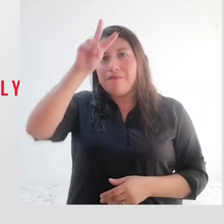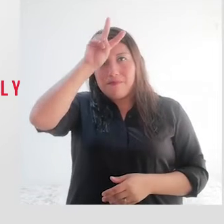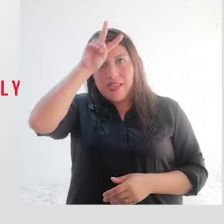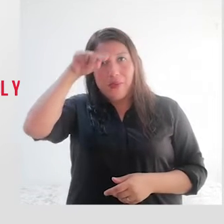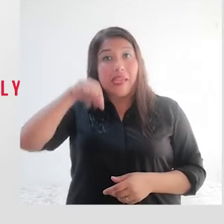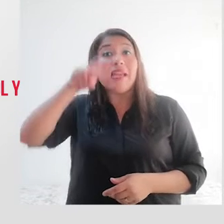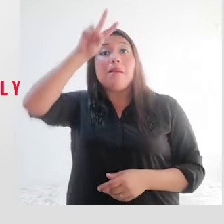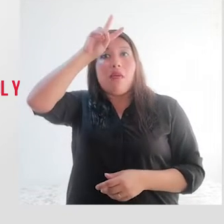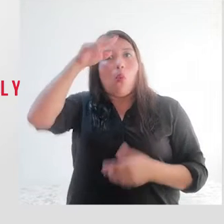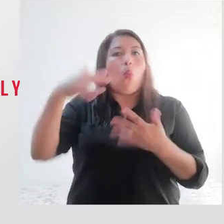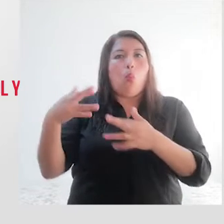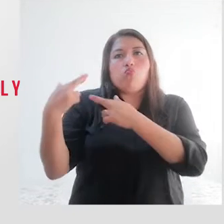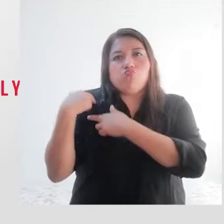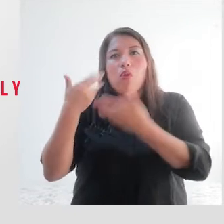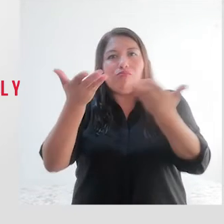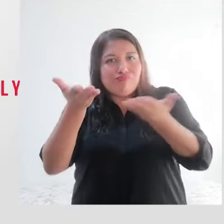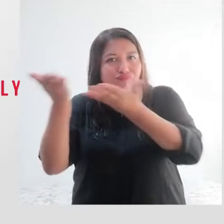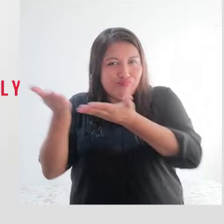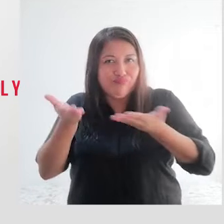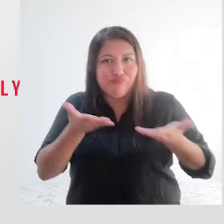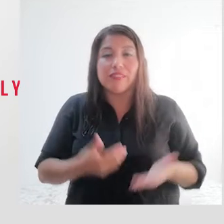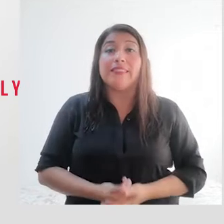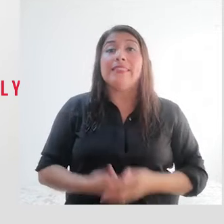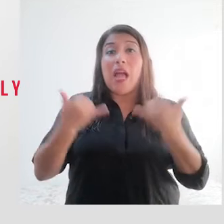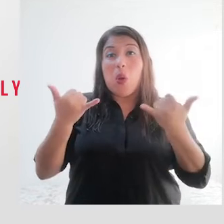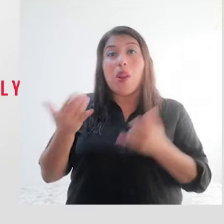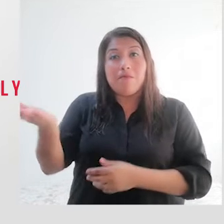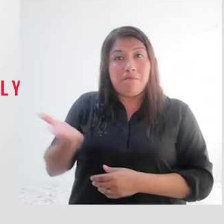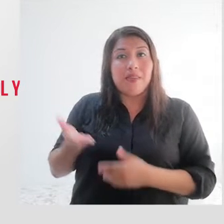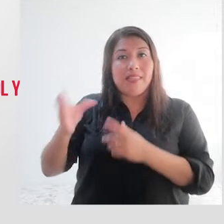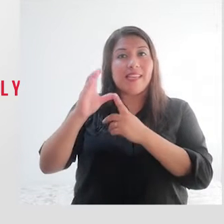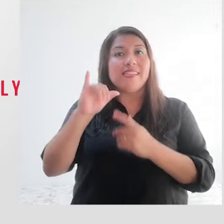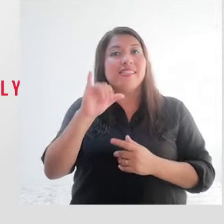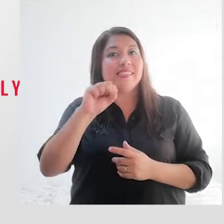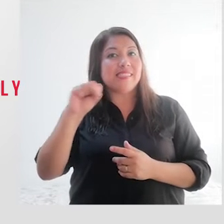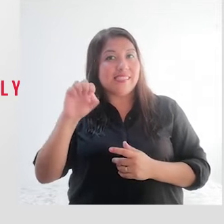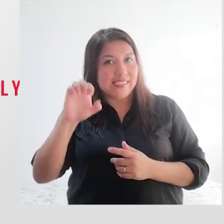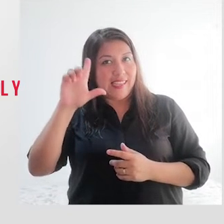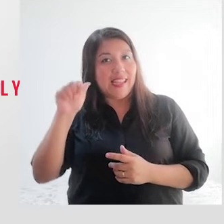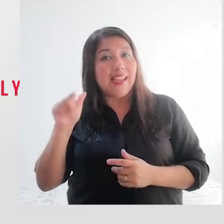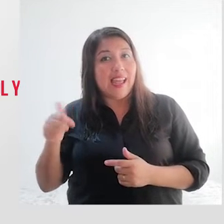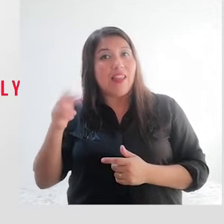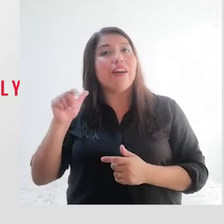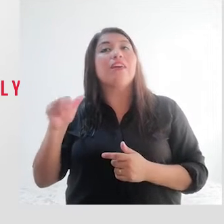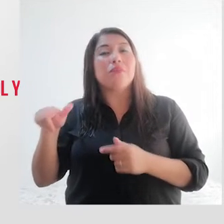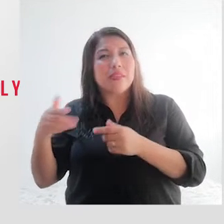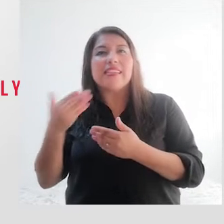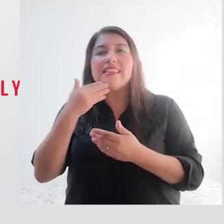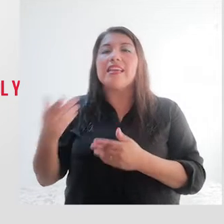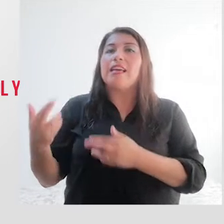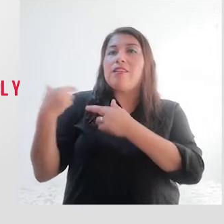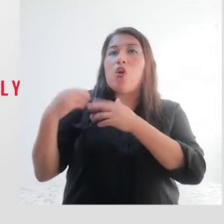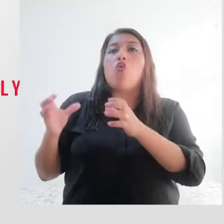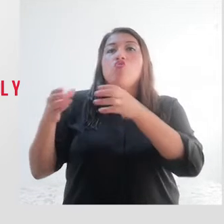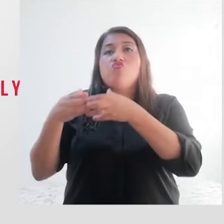Perú como el anfitrión. En ese sentido ya nos acompaña Gisele Alvarado, presidenta del colectivo Down Perú,